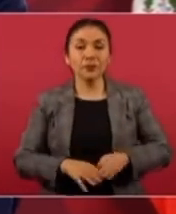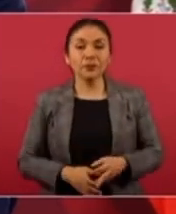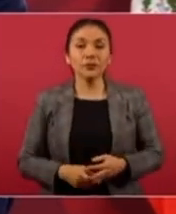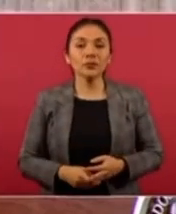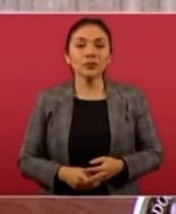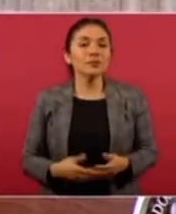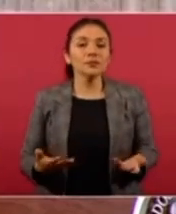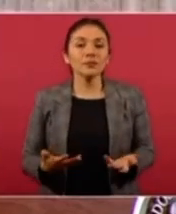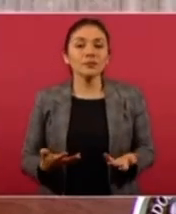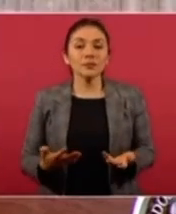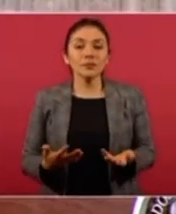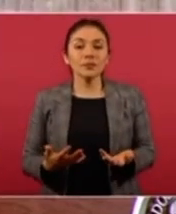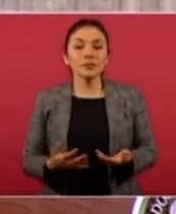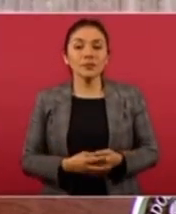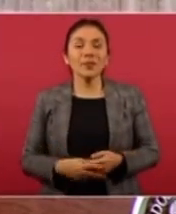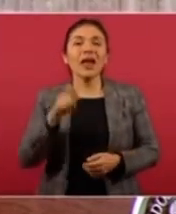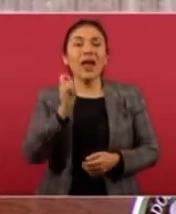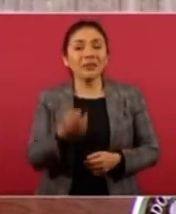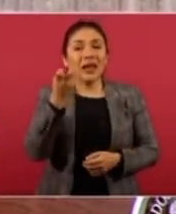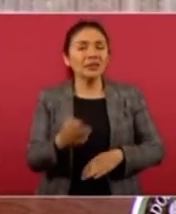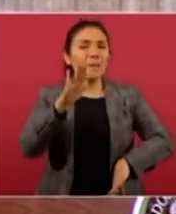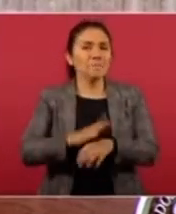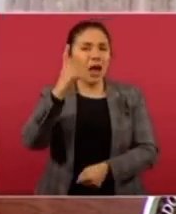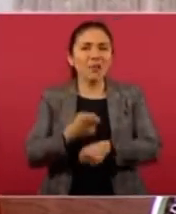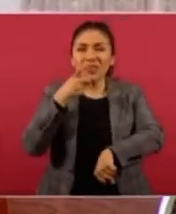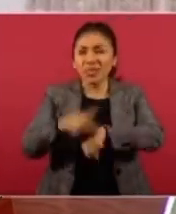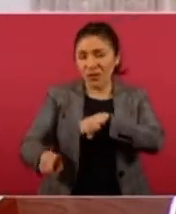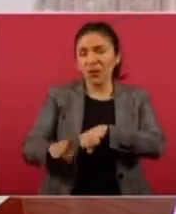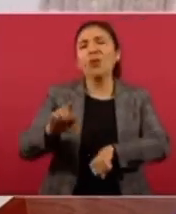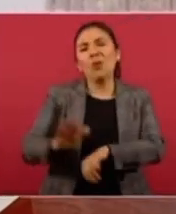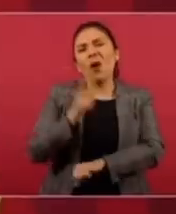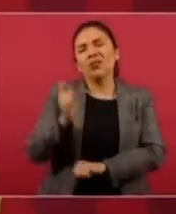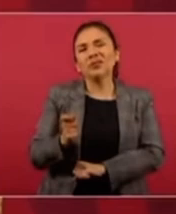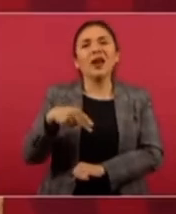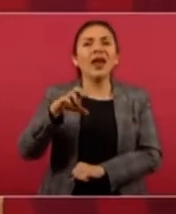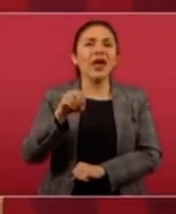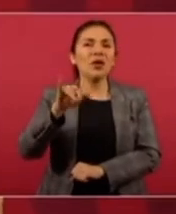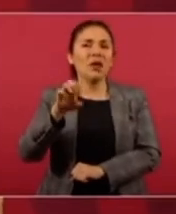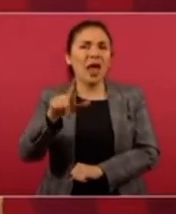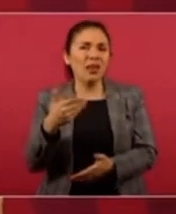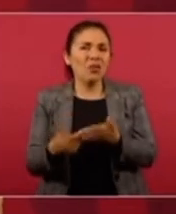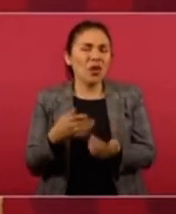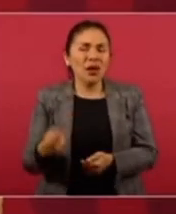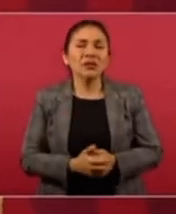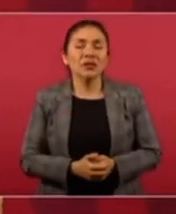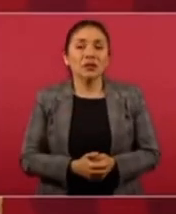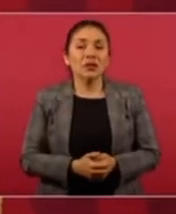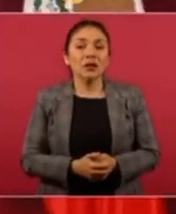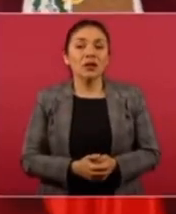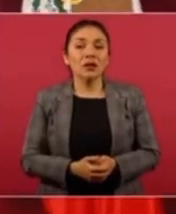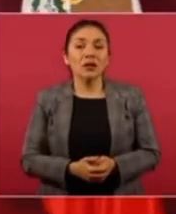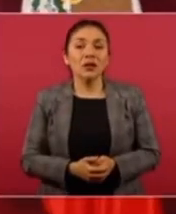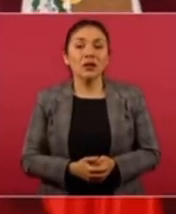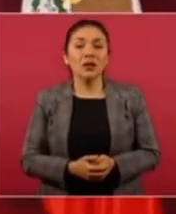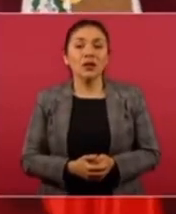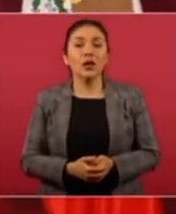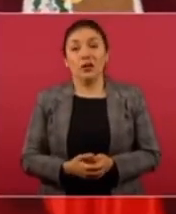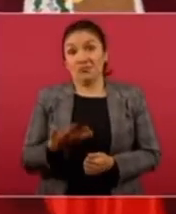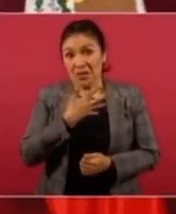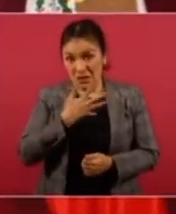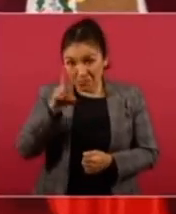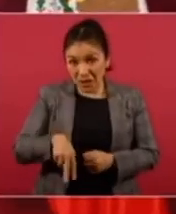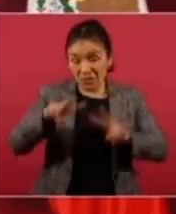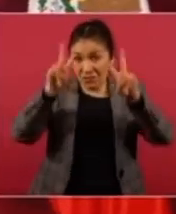Son de los daños que causó la política neoliberal que no se reflejan en lo económico.